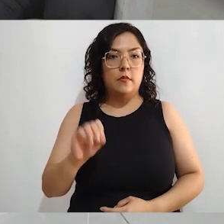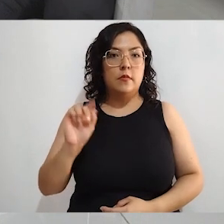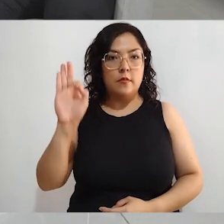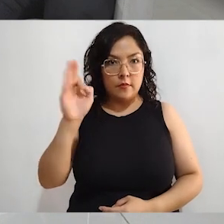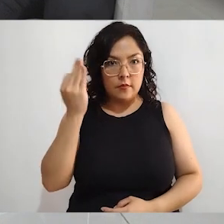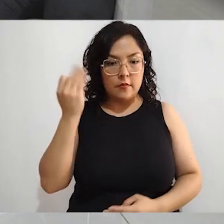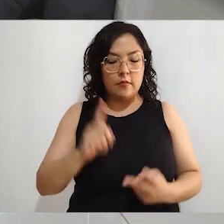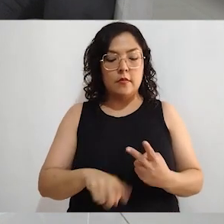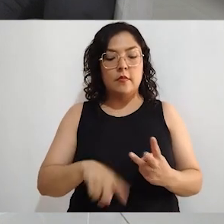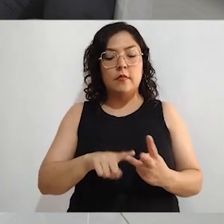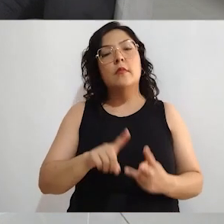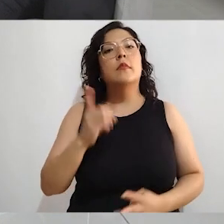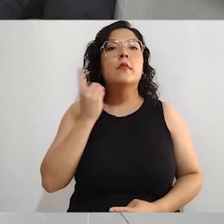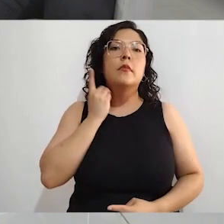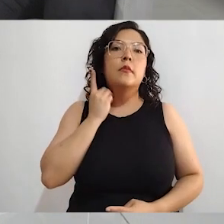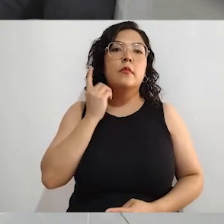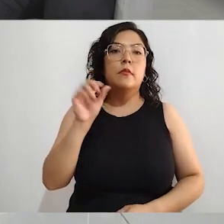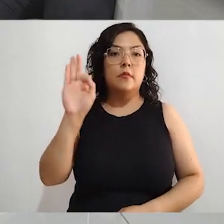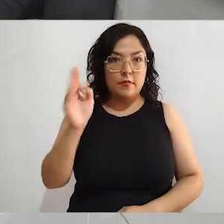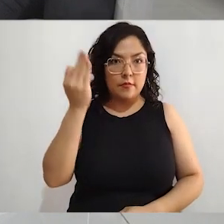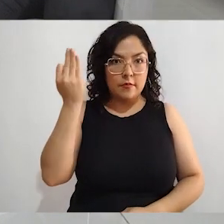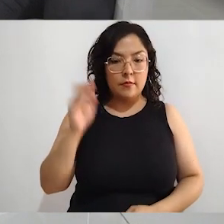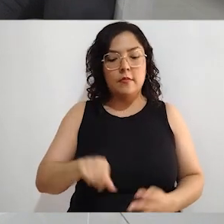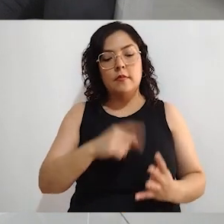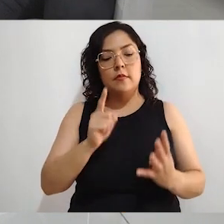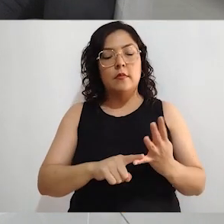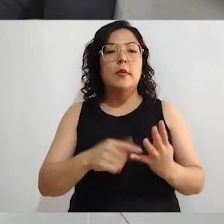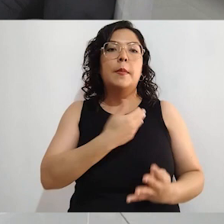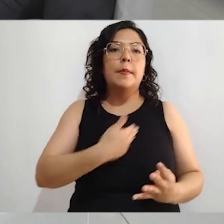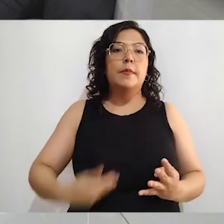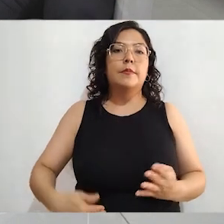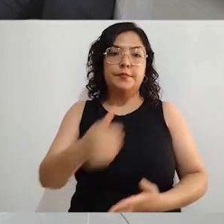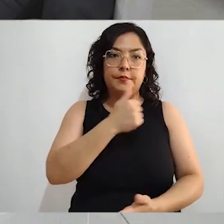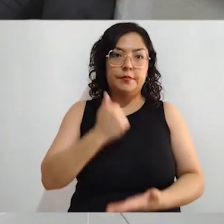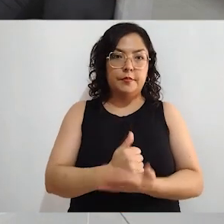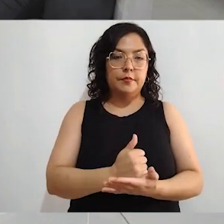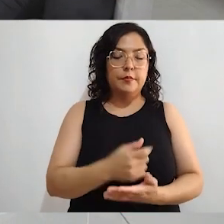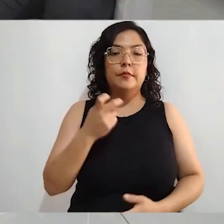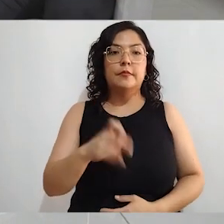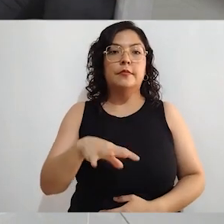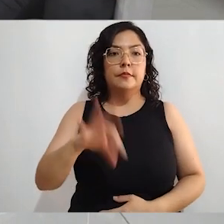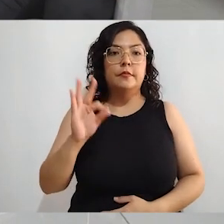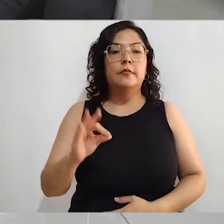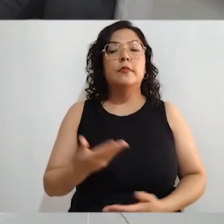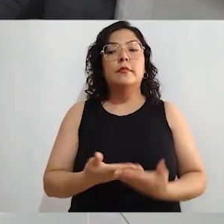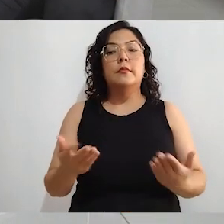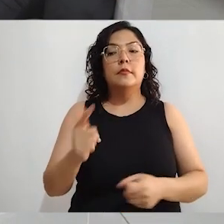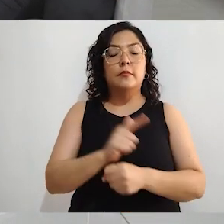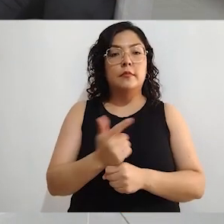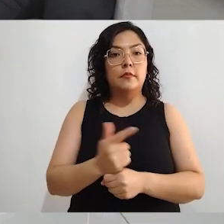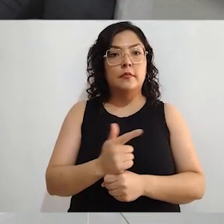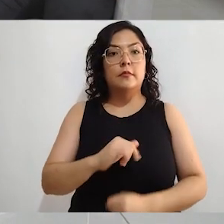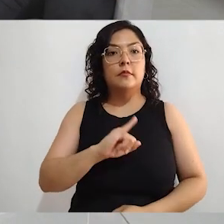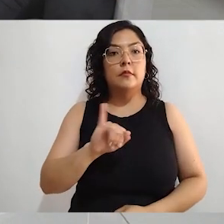38 ayuntamientos. Y déjenles platico que el día de hoy tenemos un programa de lujo porque nos acompaña el licenciado José Luis